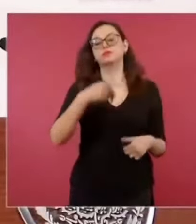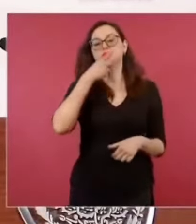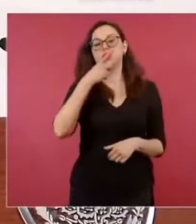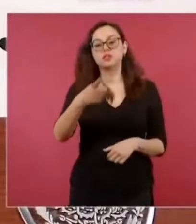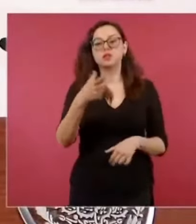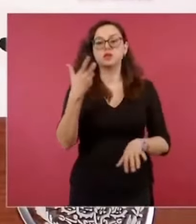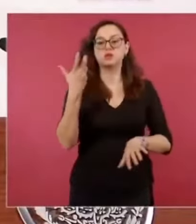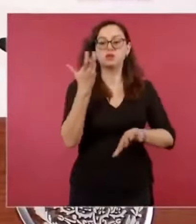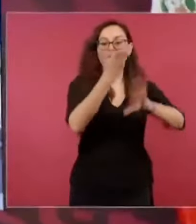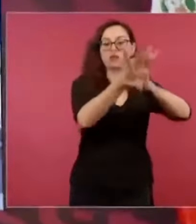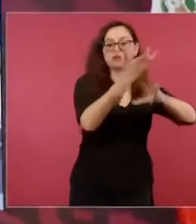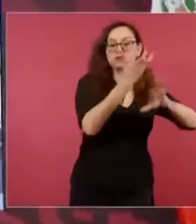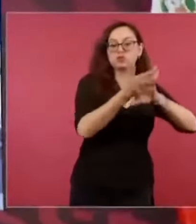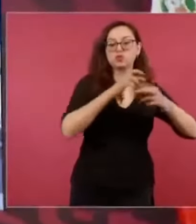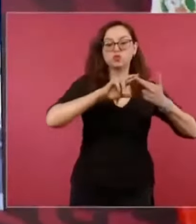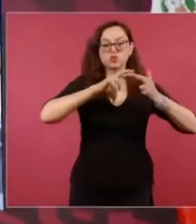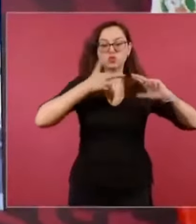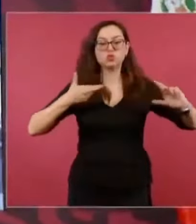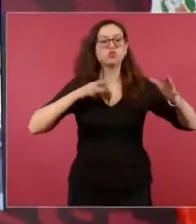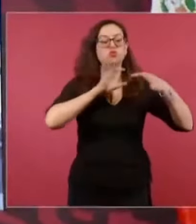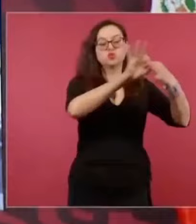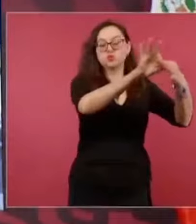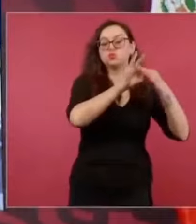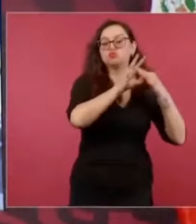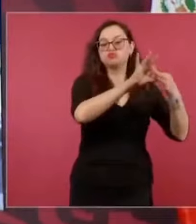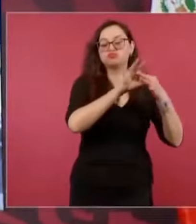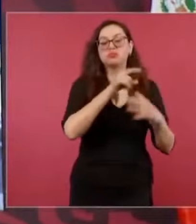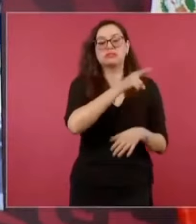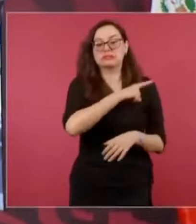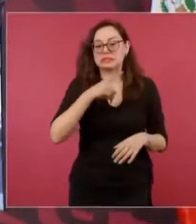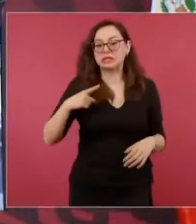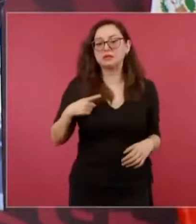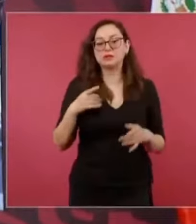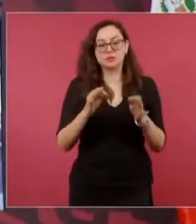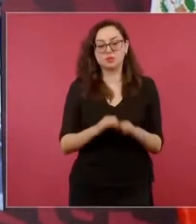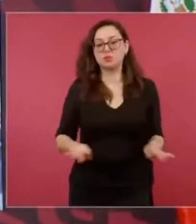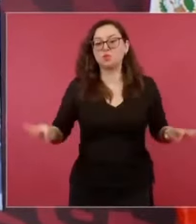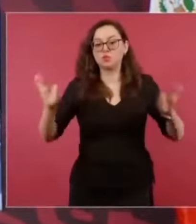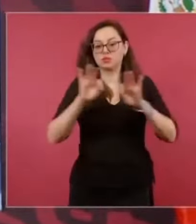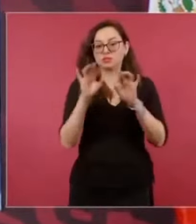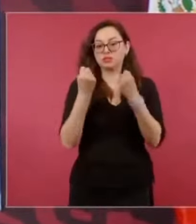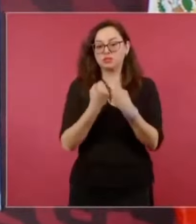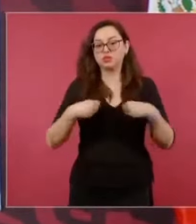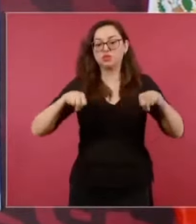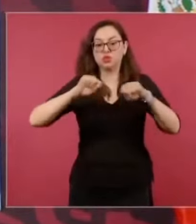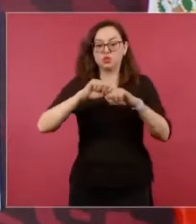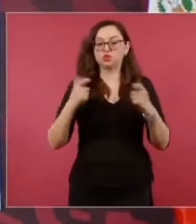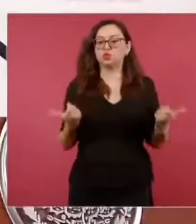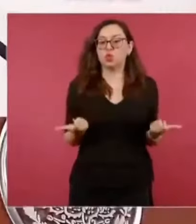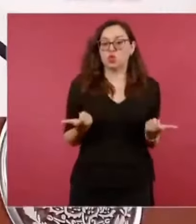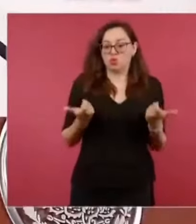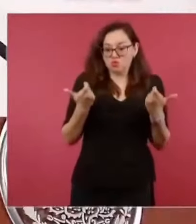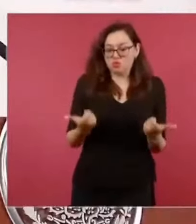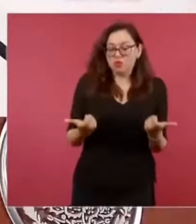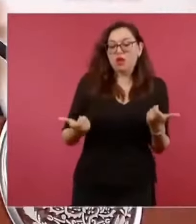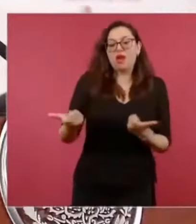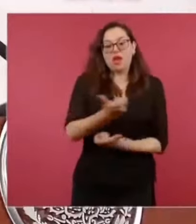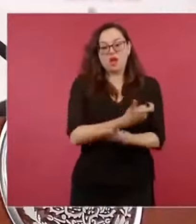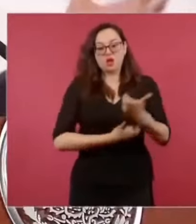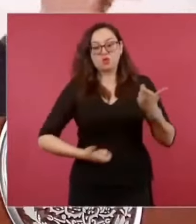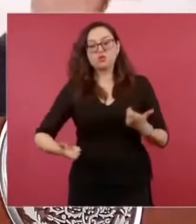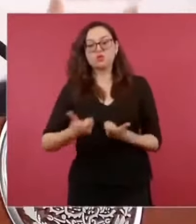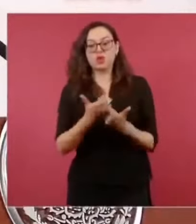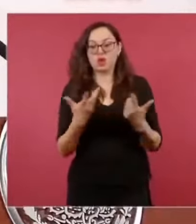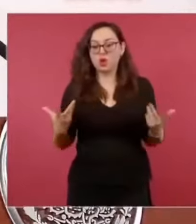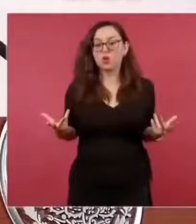en lo económico, que nos necesitamos mutuamente, que es necesaria la